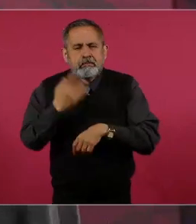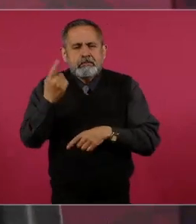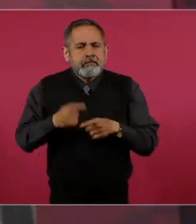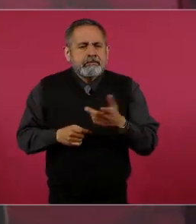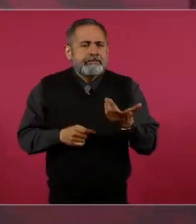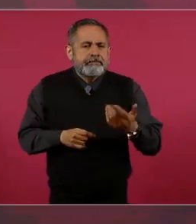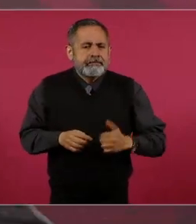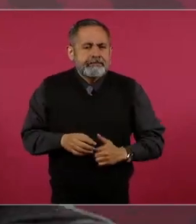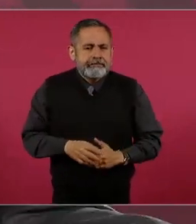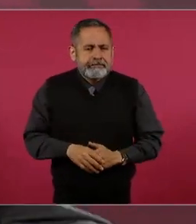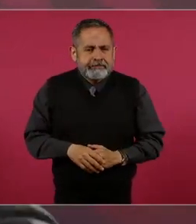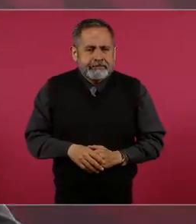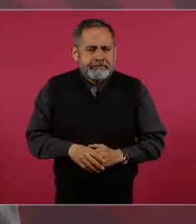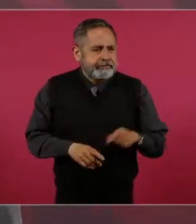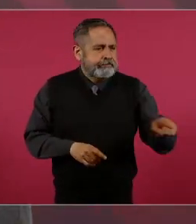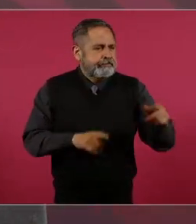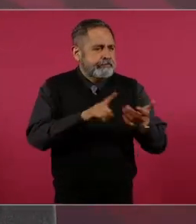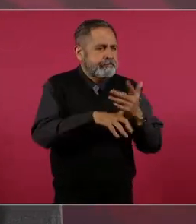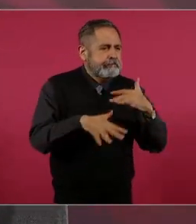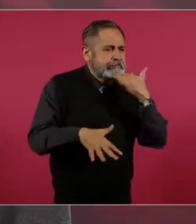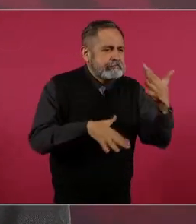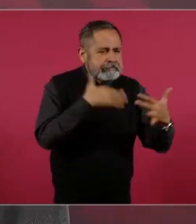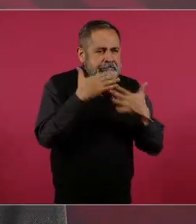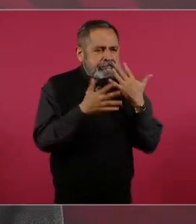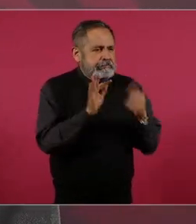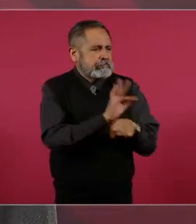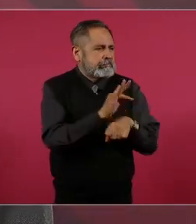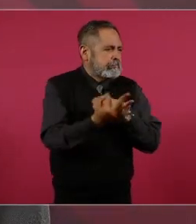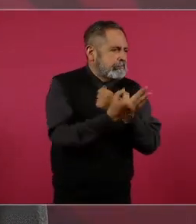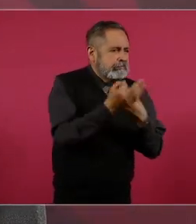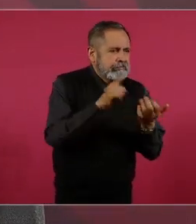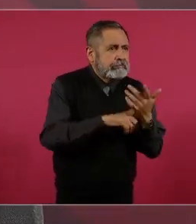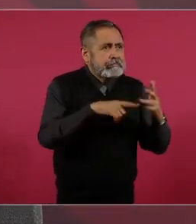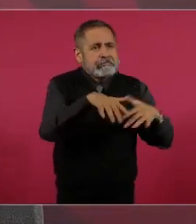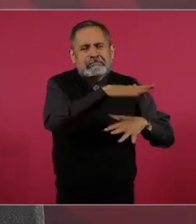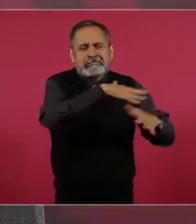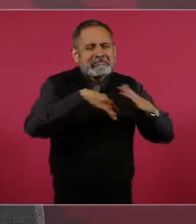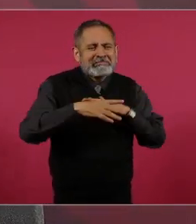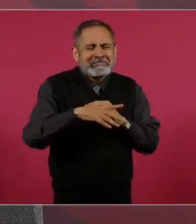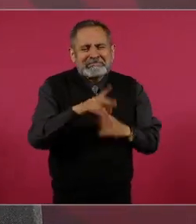por las tranzas en el Poder Judicial.